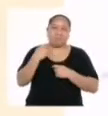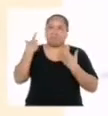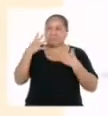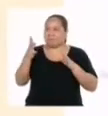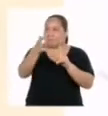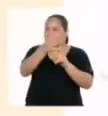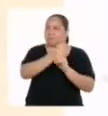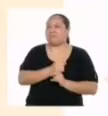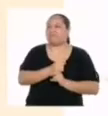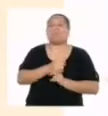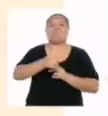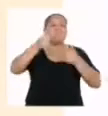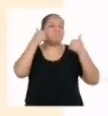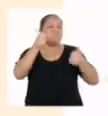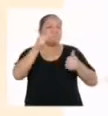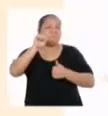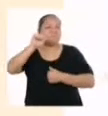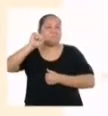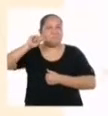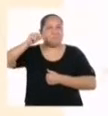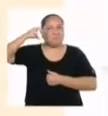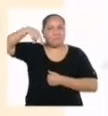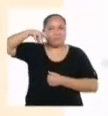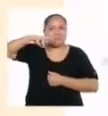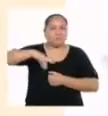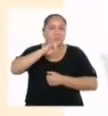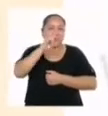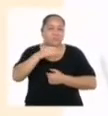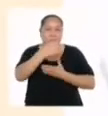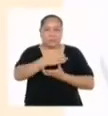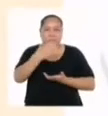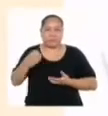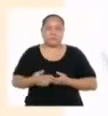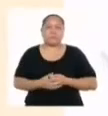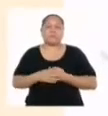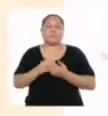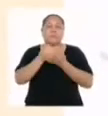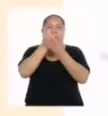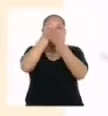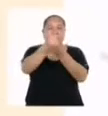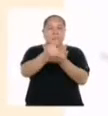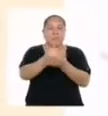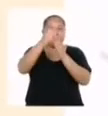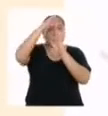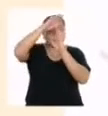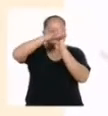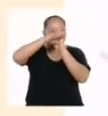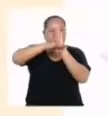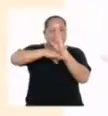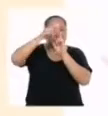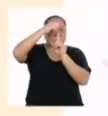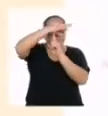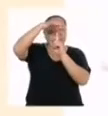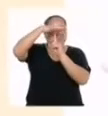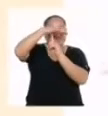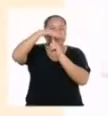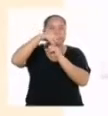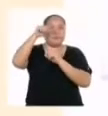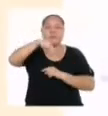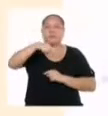logré. Qué bien, Yanira. Al usar un residuo sólido, contribuimos a la reducción de la contaminación de nuestro ambiente.